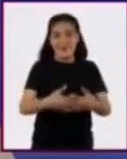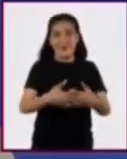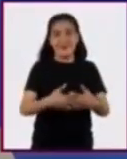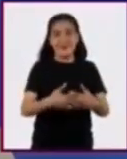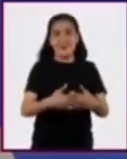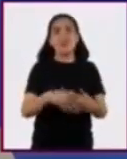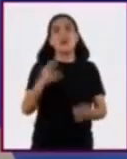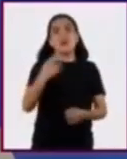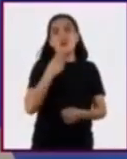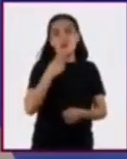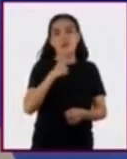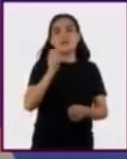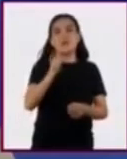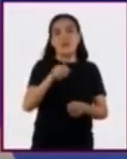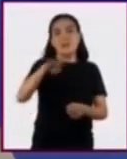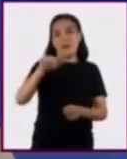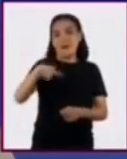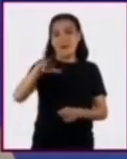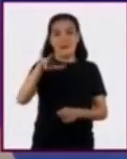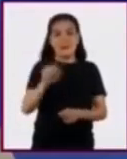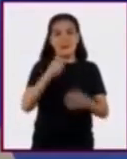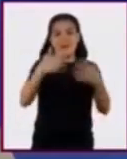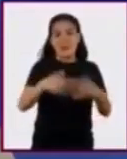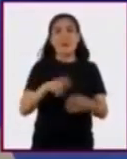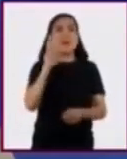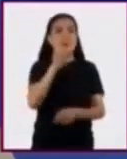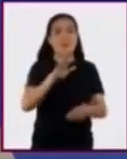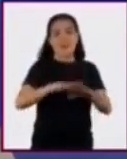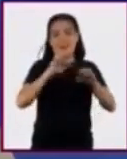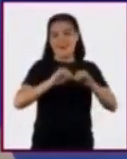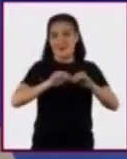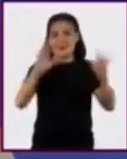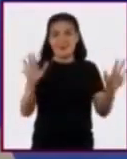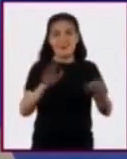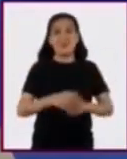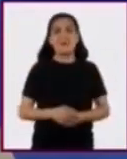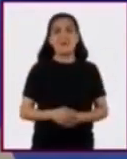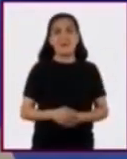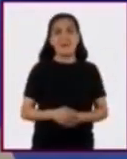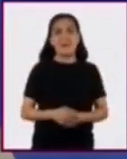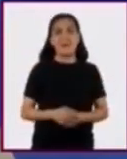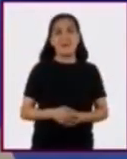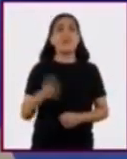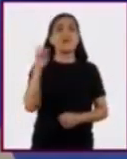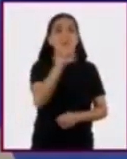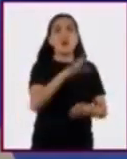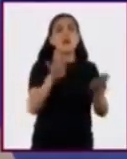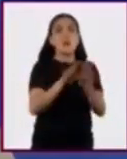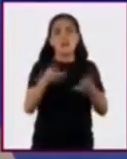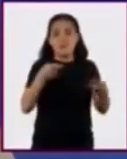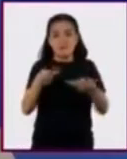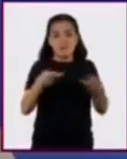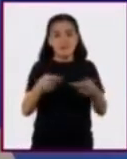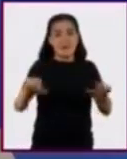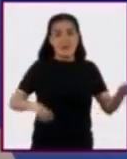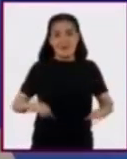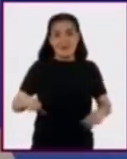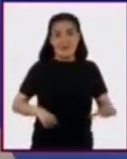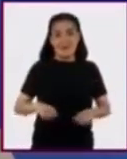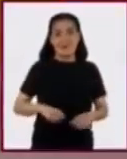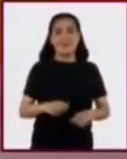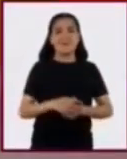se utilizan máquinas. Para que resulte más claro veamos cómo se organizan las actividades